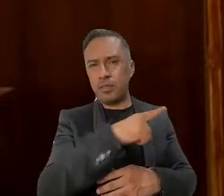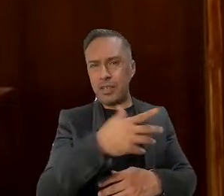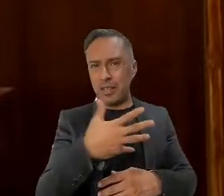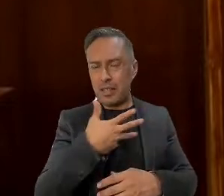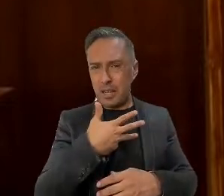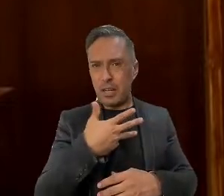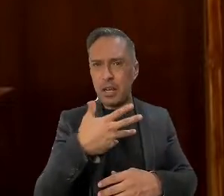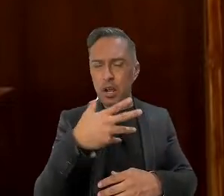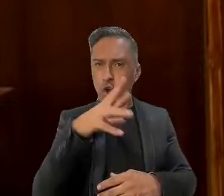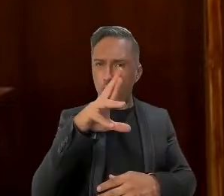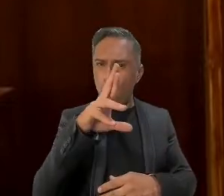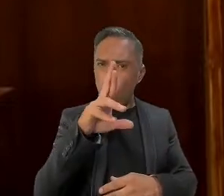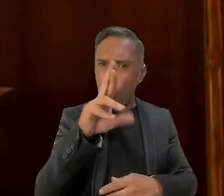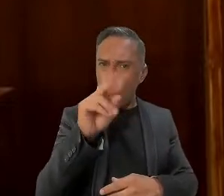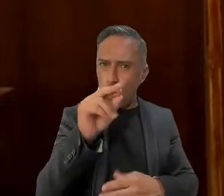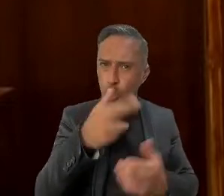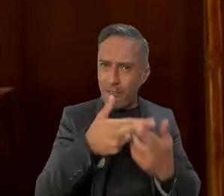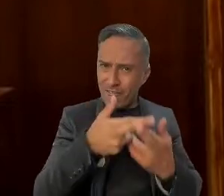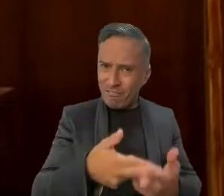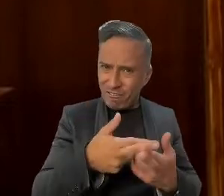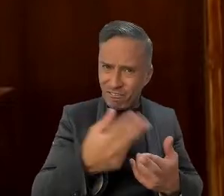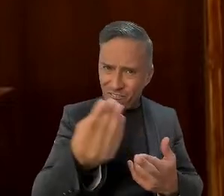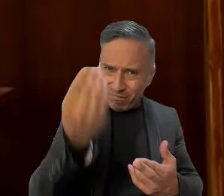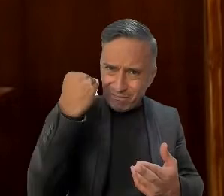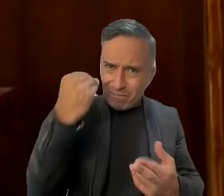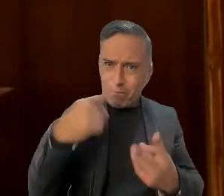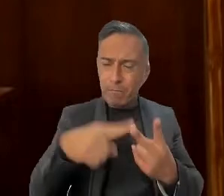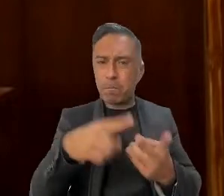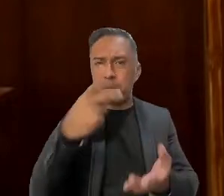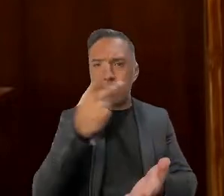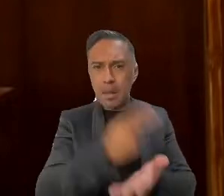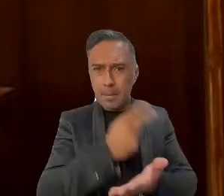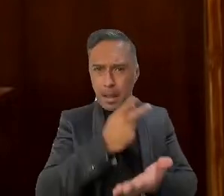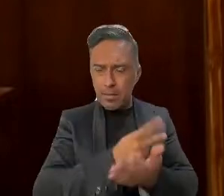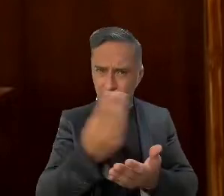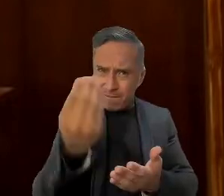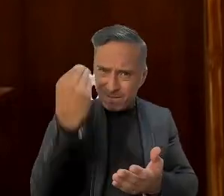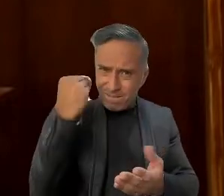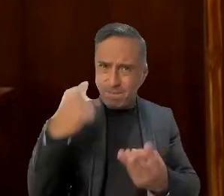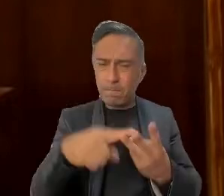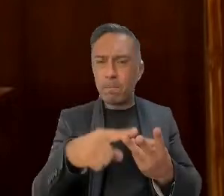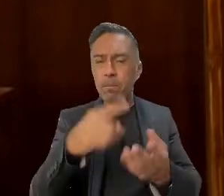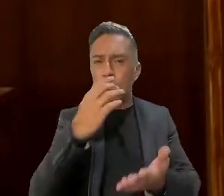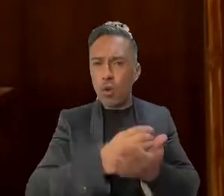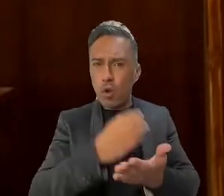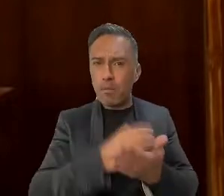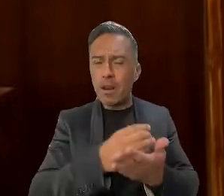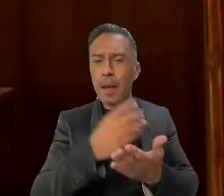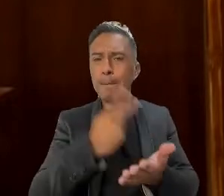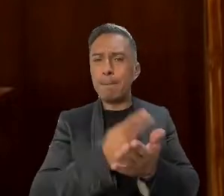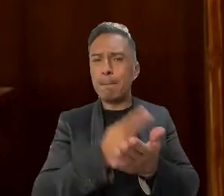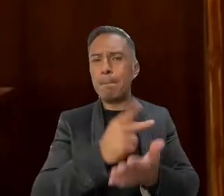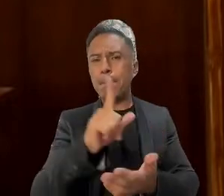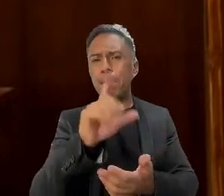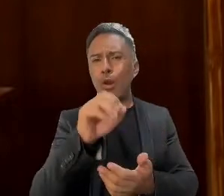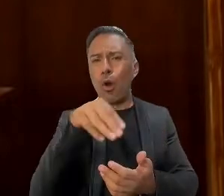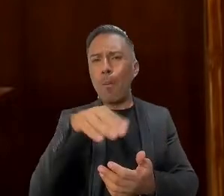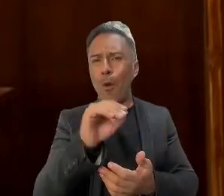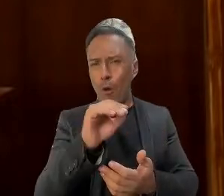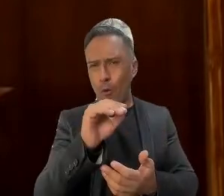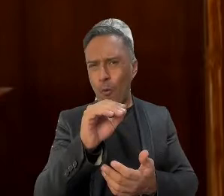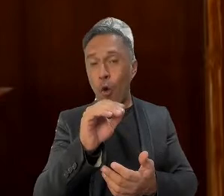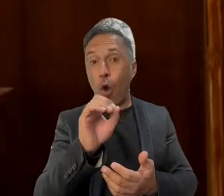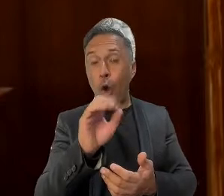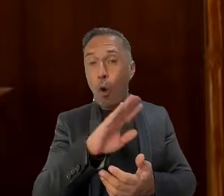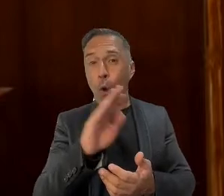oro, más plata, más cobre, plomo o incluso el llamado oro